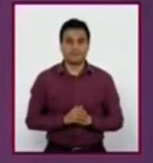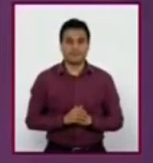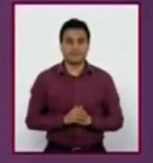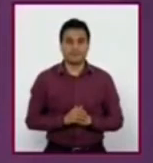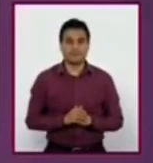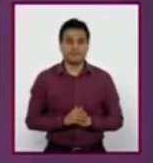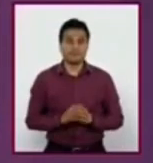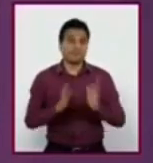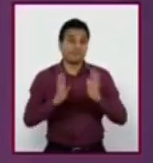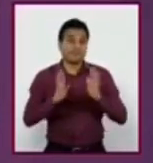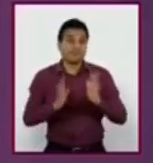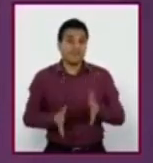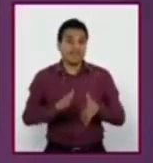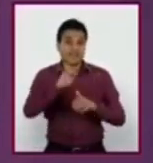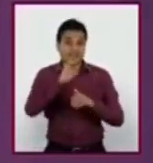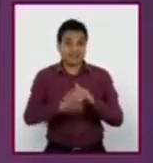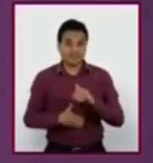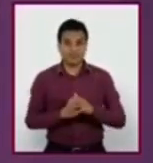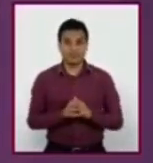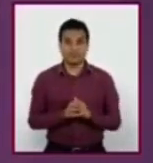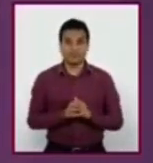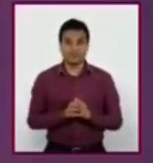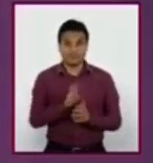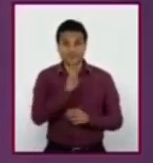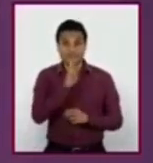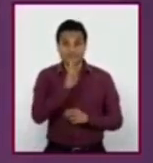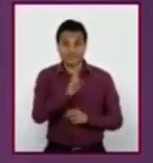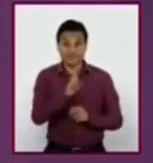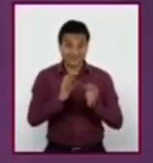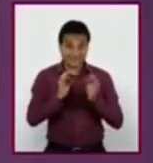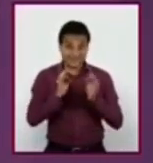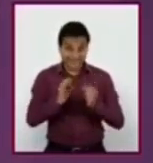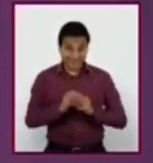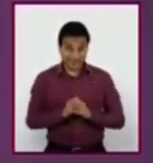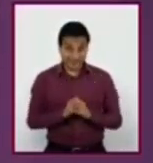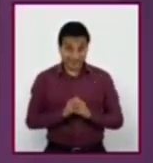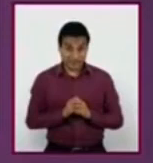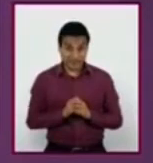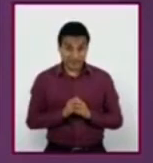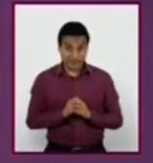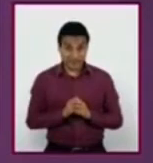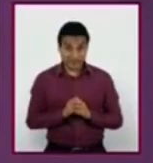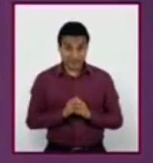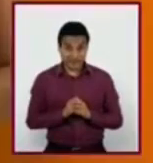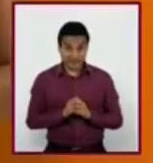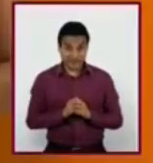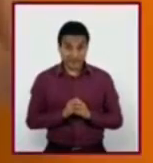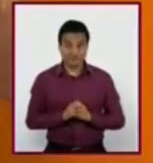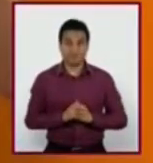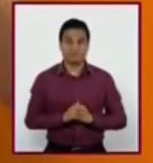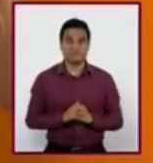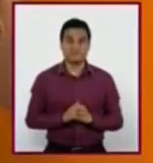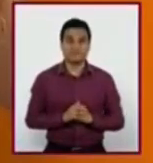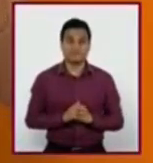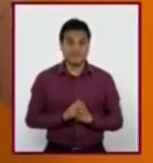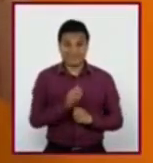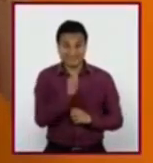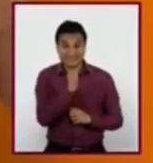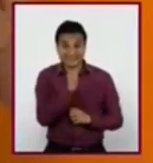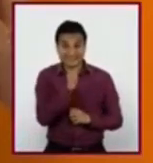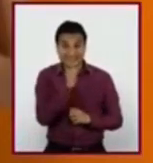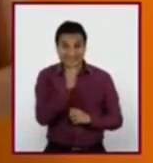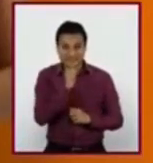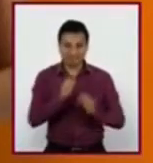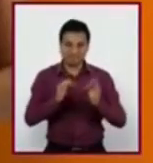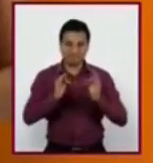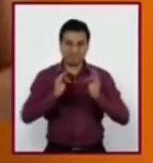Terminamos nuestro reto. ¿Pudieron responder a todas las preguntas? Si no fue así, no